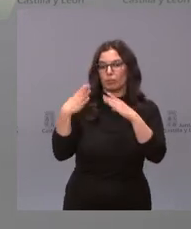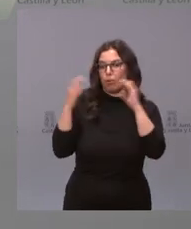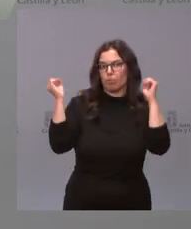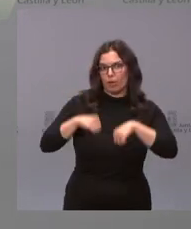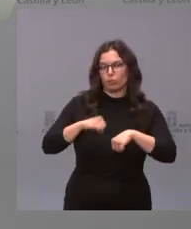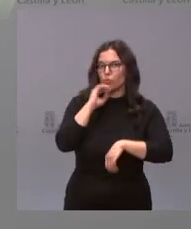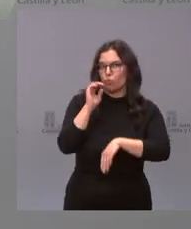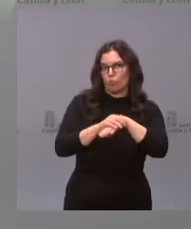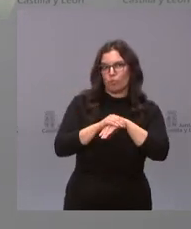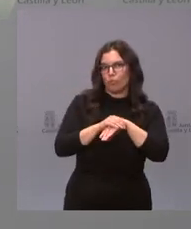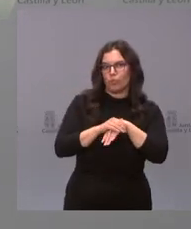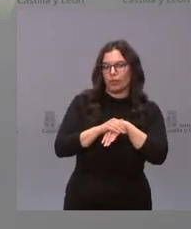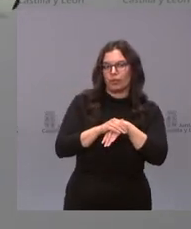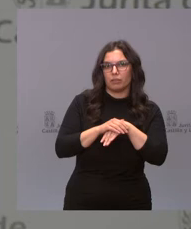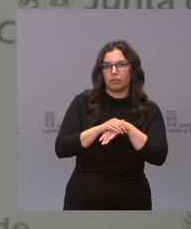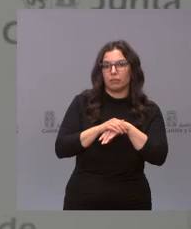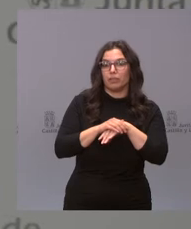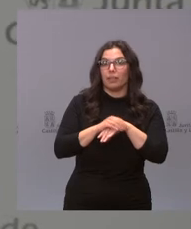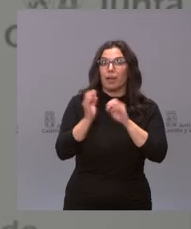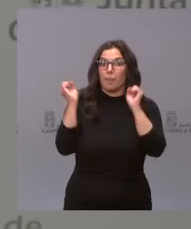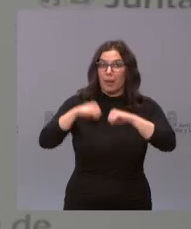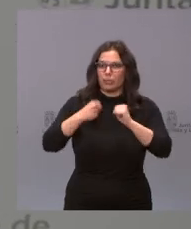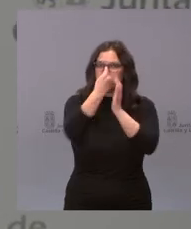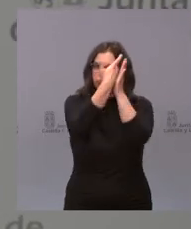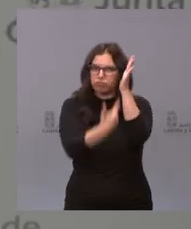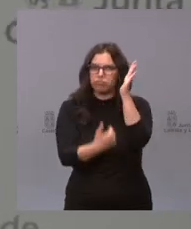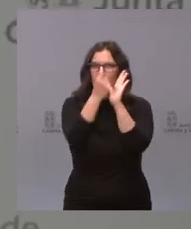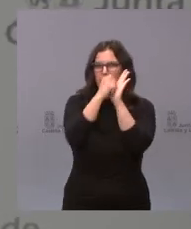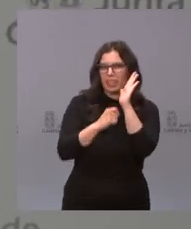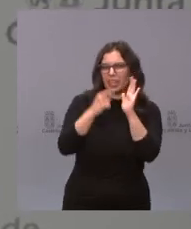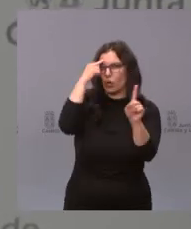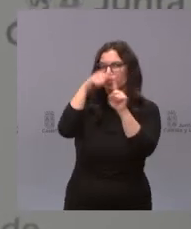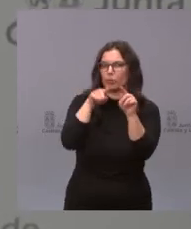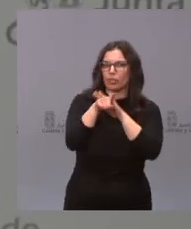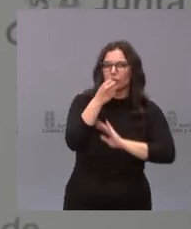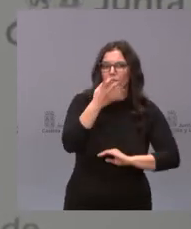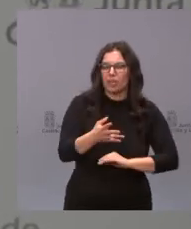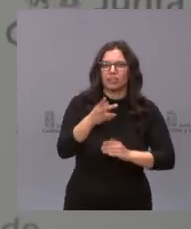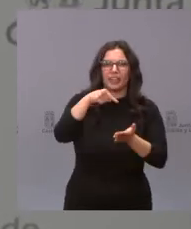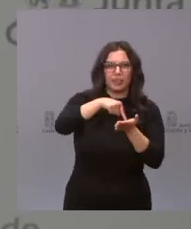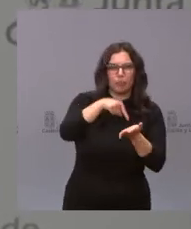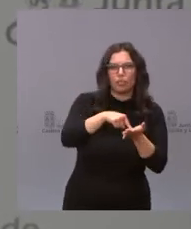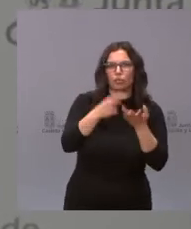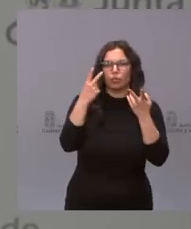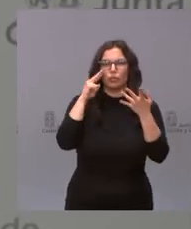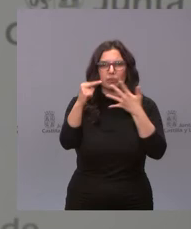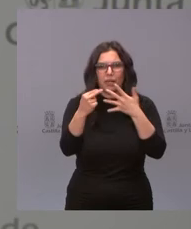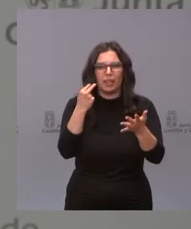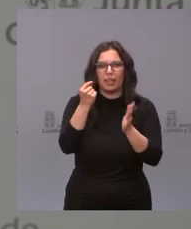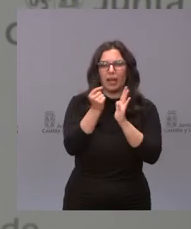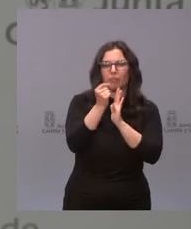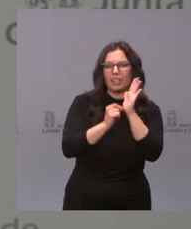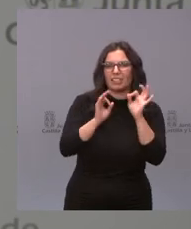que está pues lleno de medidas necesarias para una buena gestión hemos hablado de la fiscalidad también de transparencia de medidas de gestión